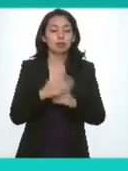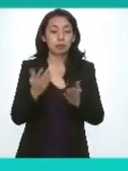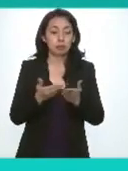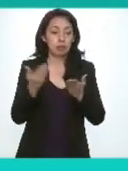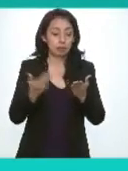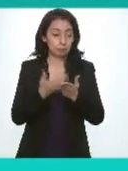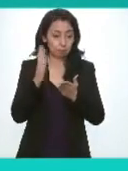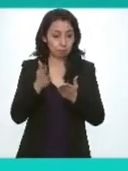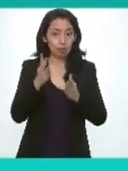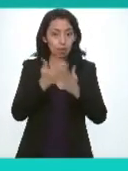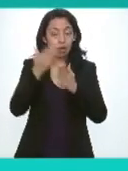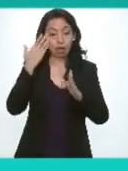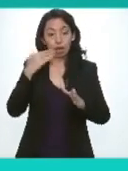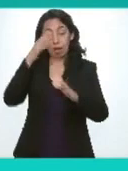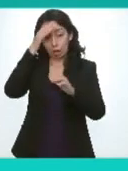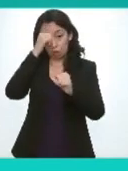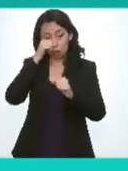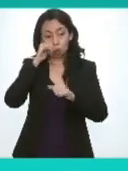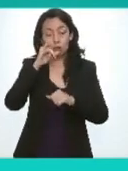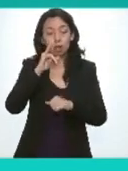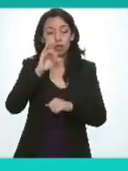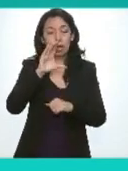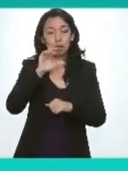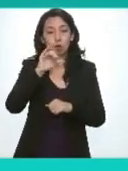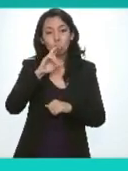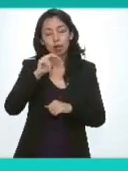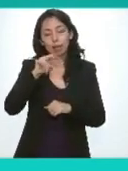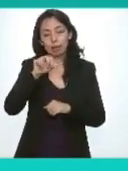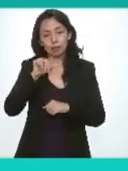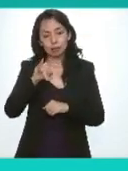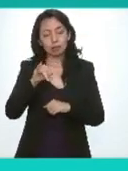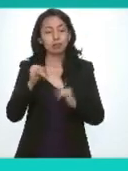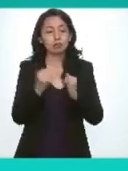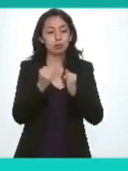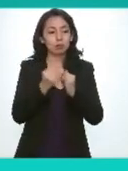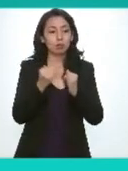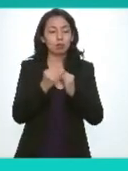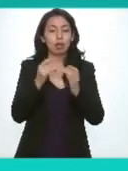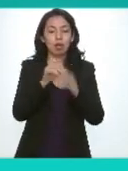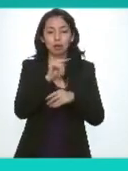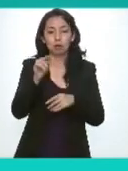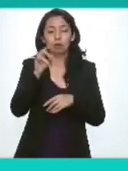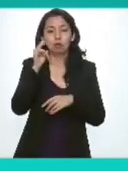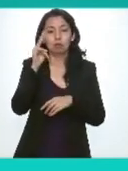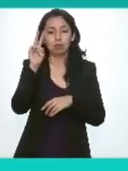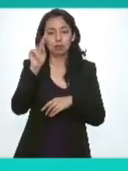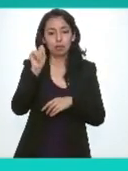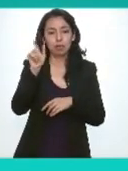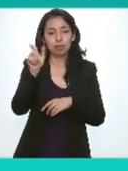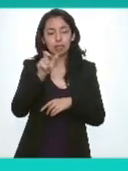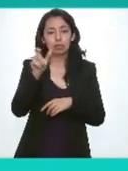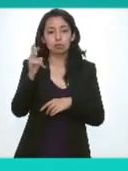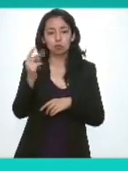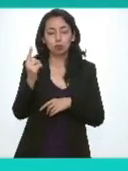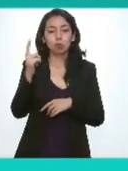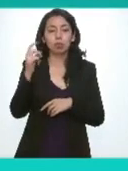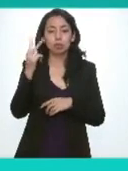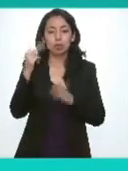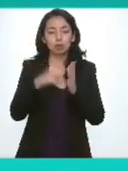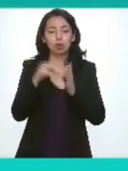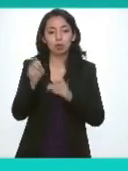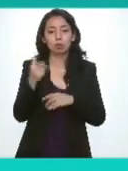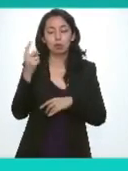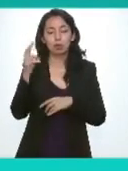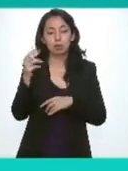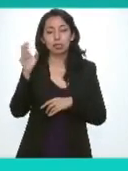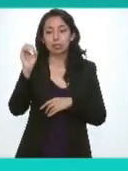mediante el acuerdo con la IPSNT acuerdo XT cero uno guión treinta y uno diagonal cero ocho diagonal dos mil